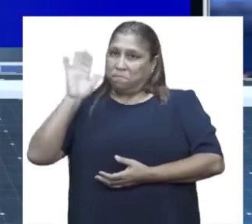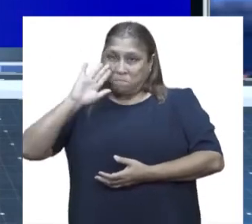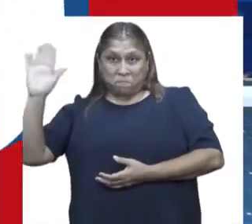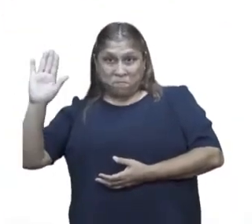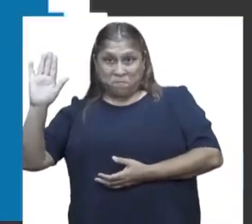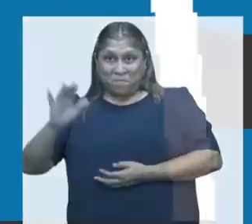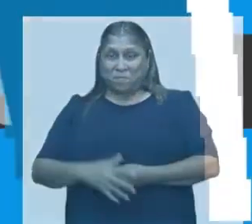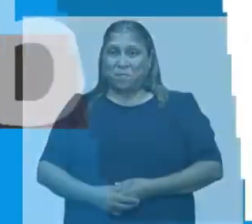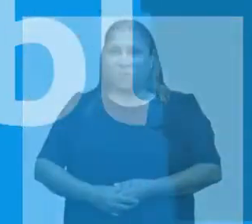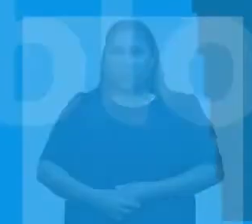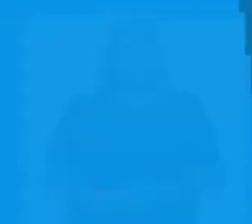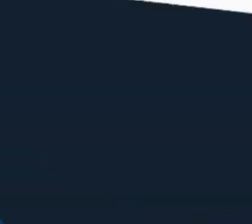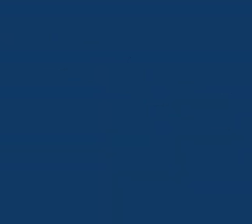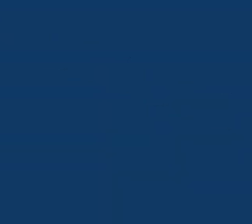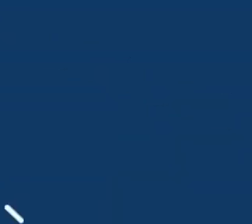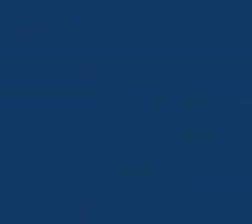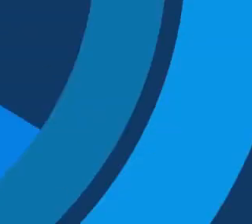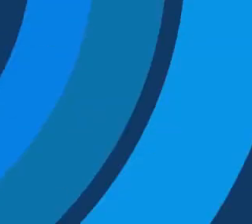luego.